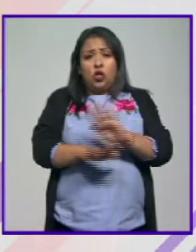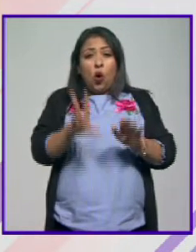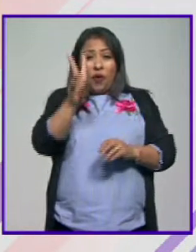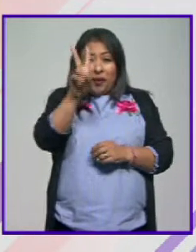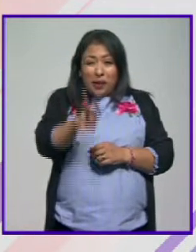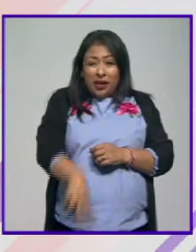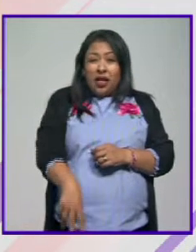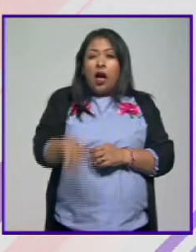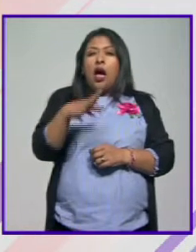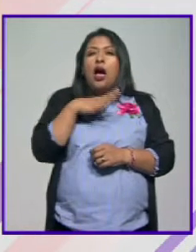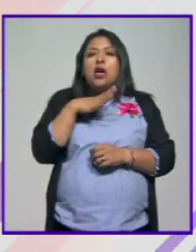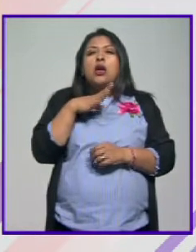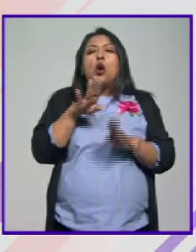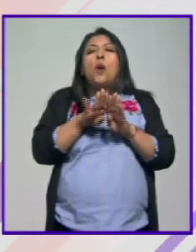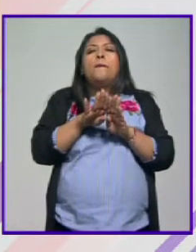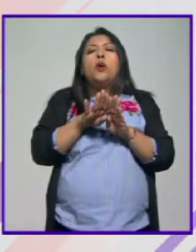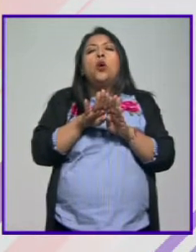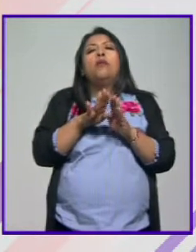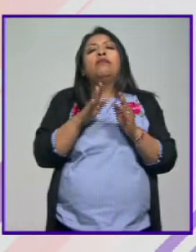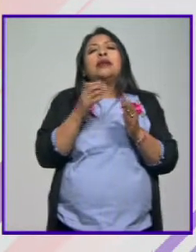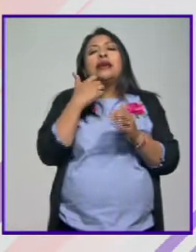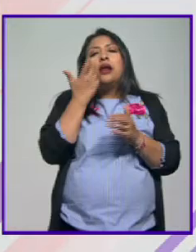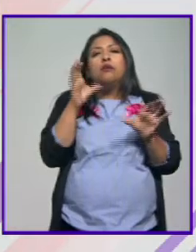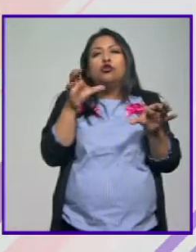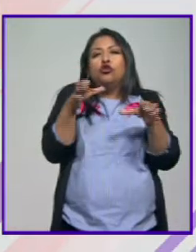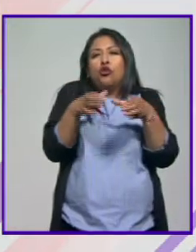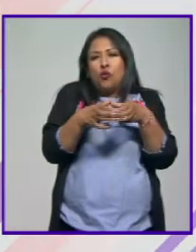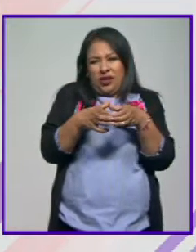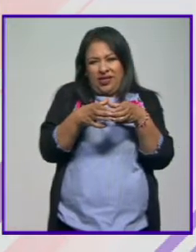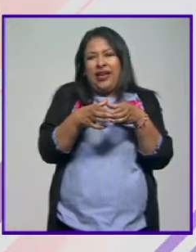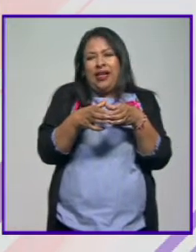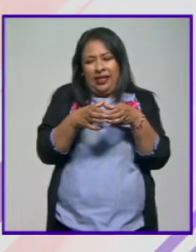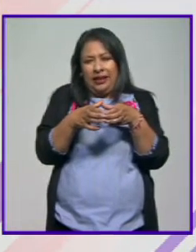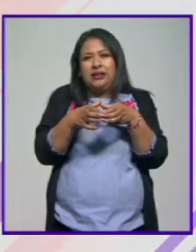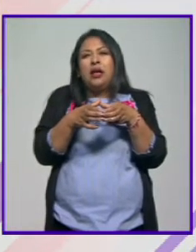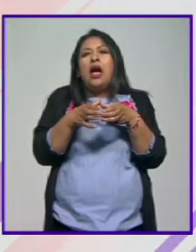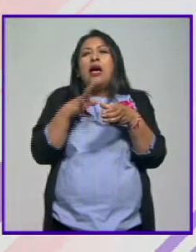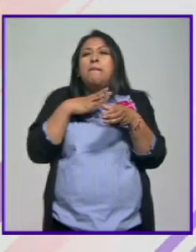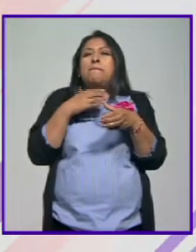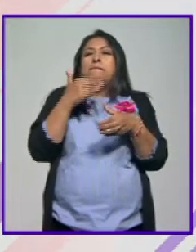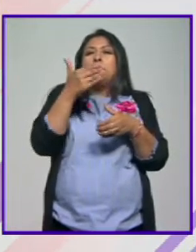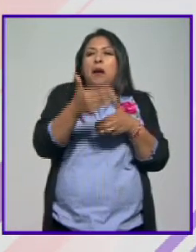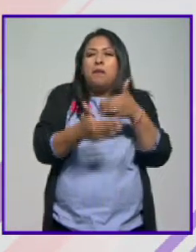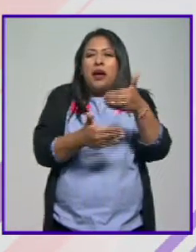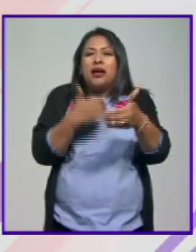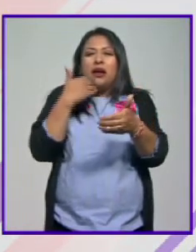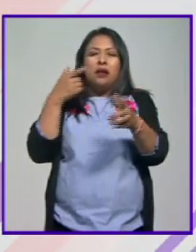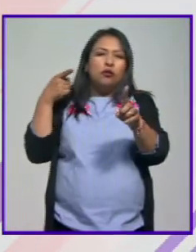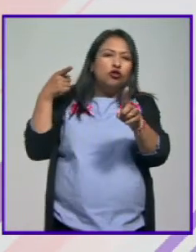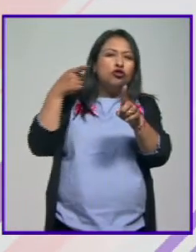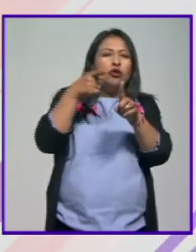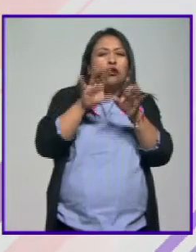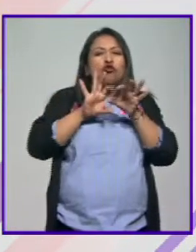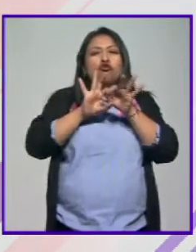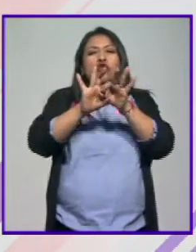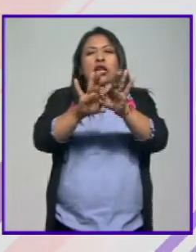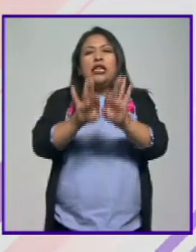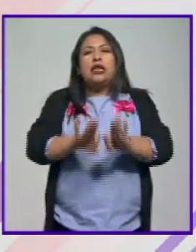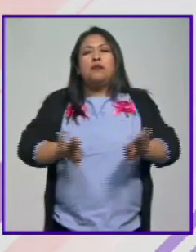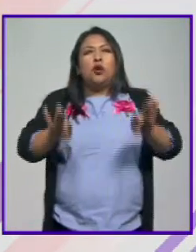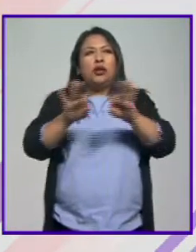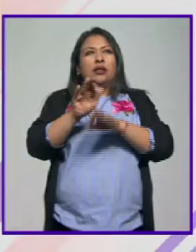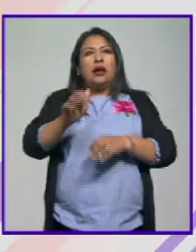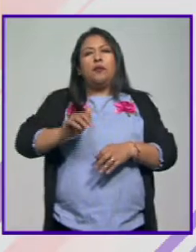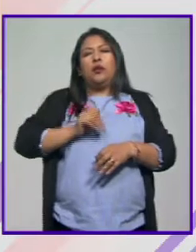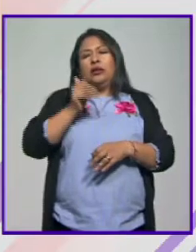un paso que queremos hacer que las comunidades tengan porque estamos queriendo que haya un eje transversal que es importante aprovechando el